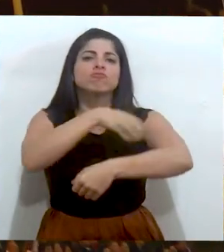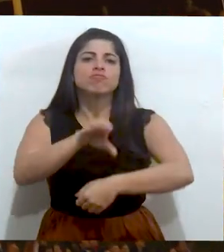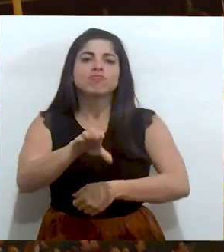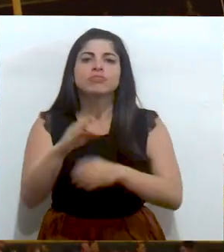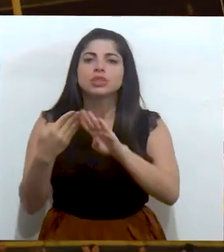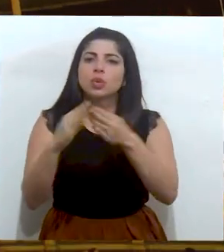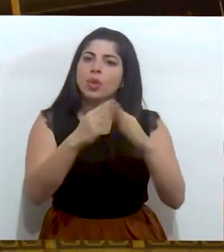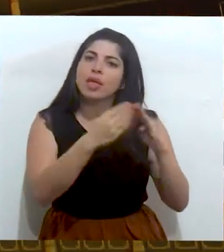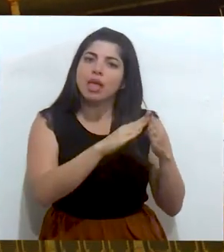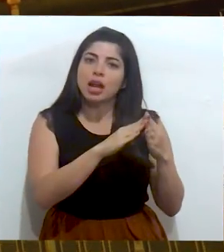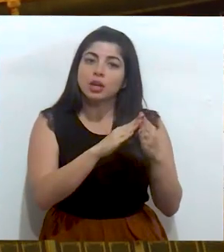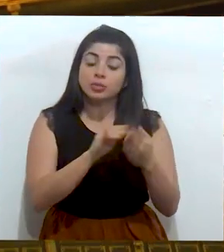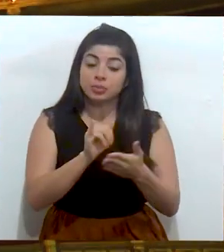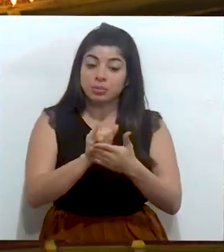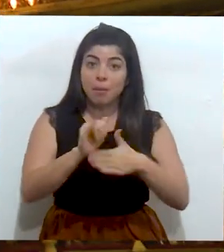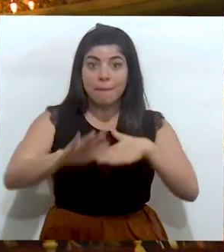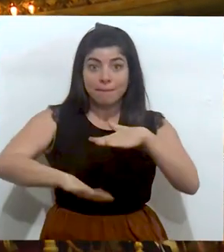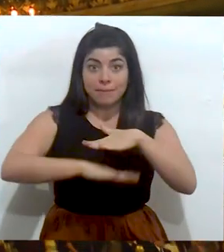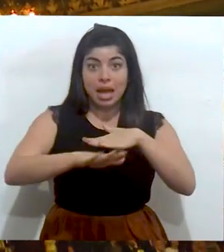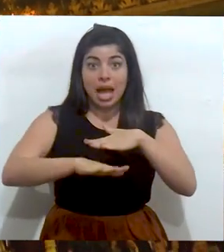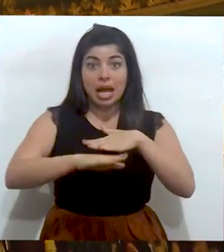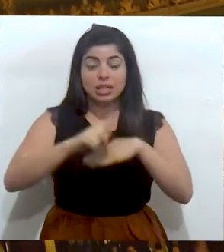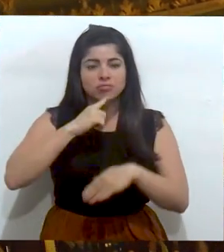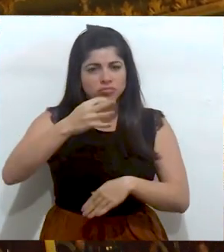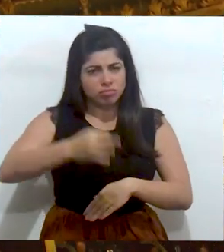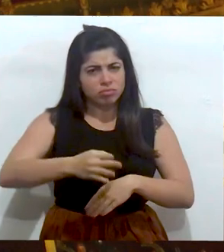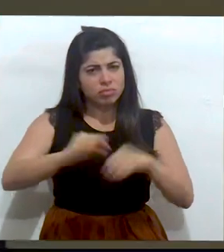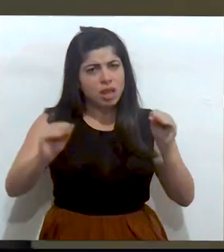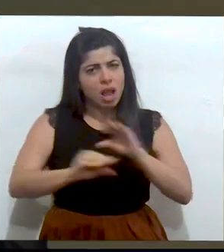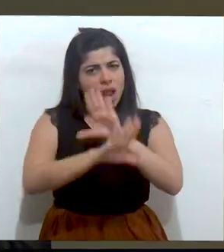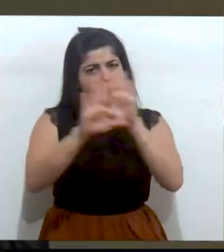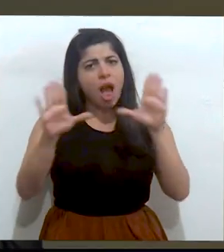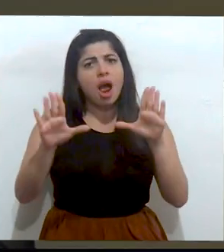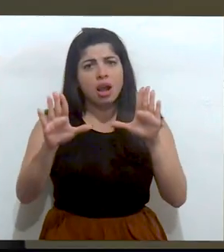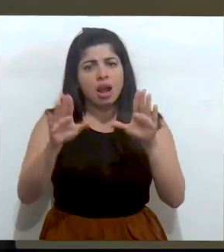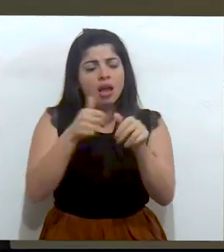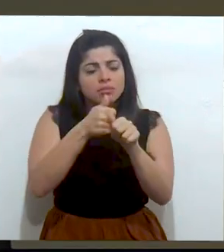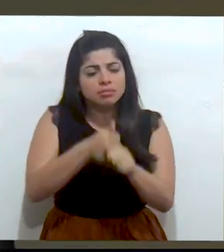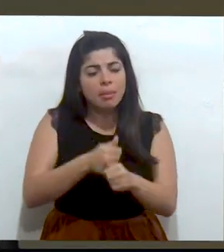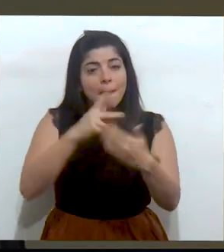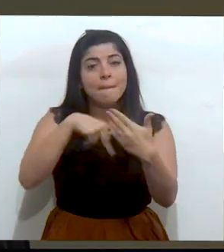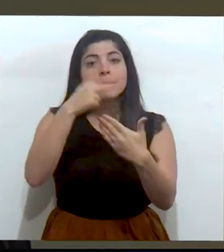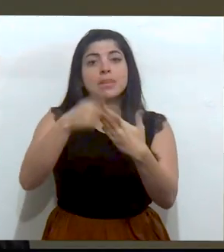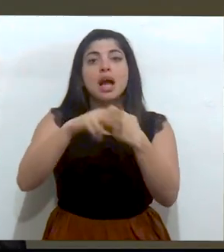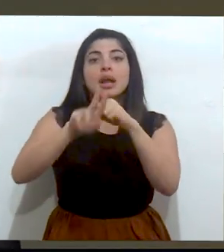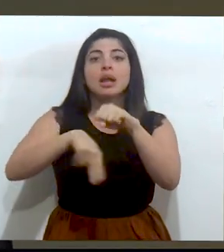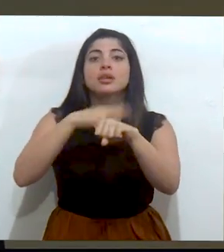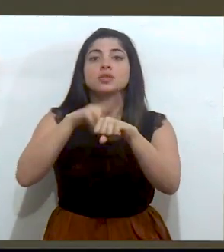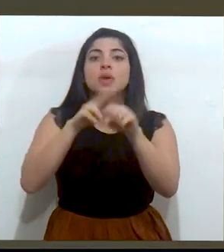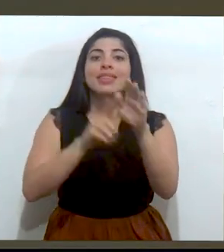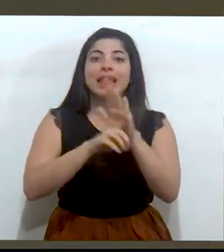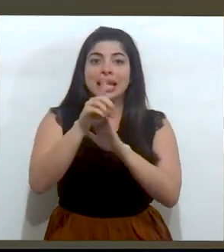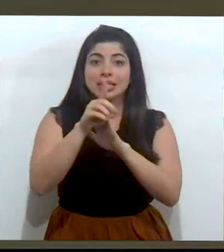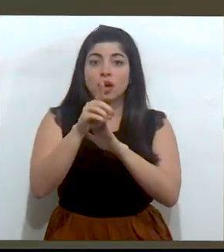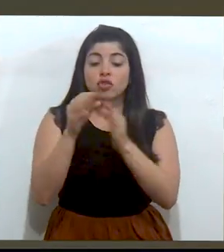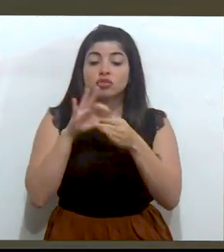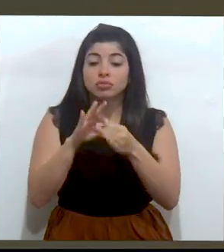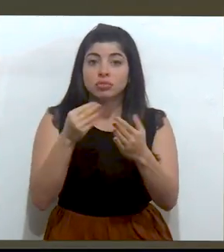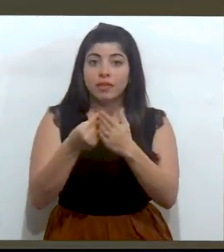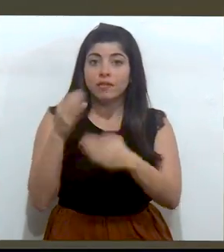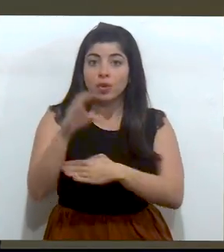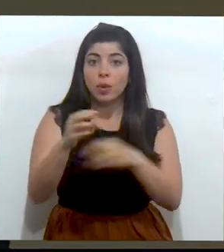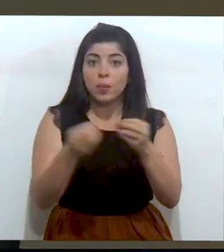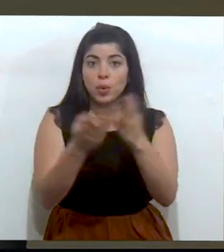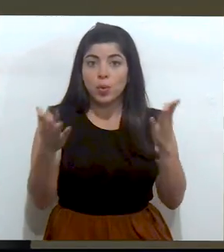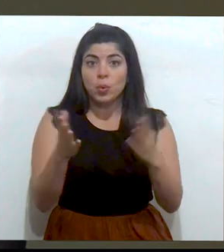ciudadano con esta base cierta y clara de un Plan Nacional de Desarrollo e Inversión Pública